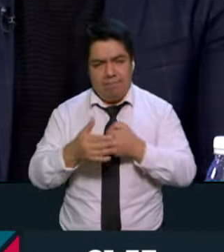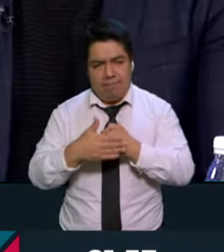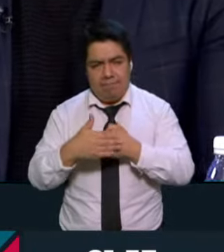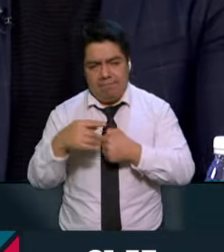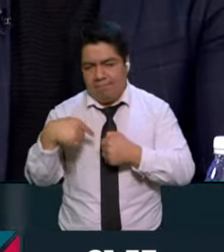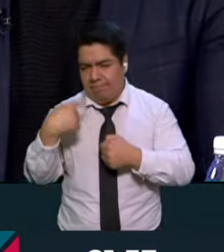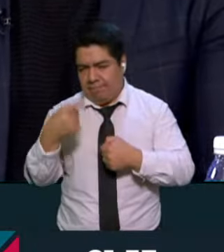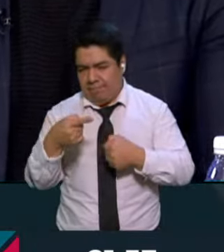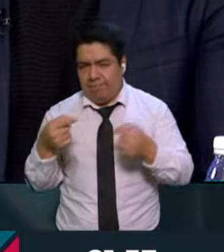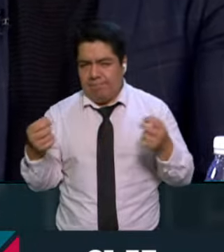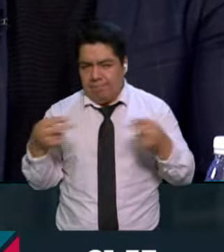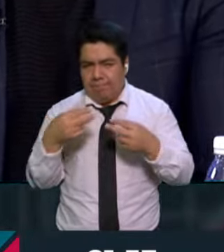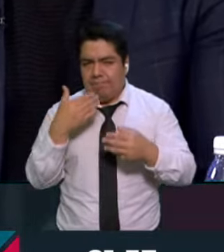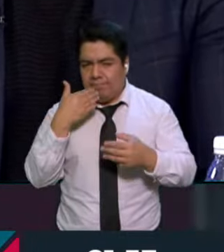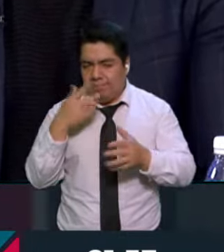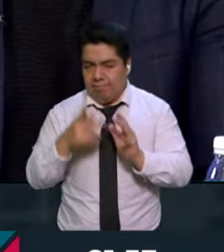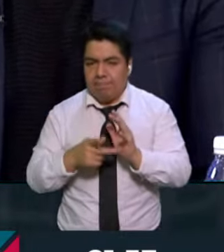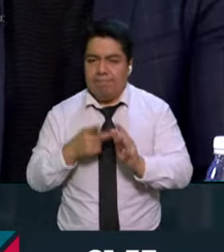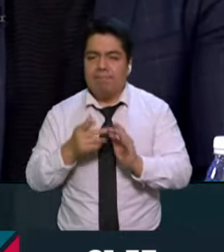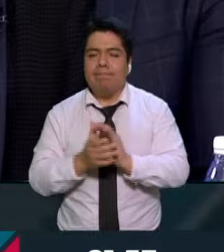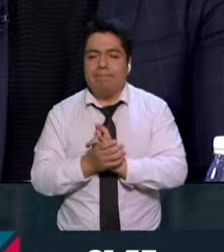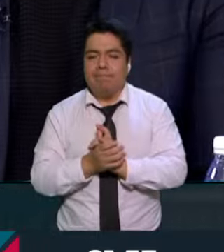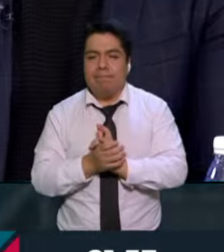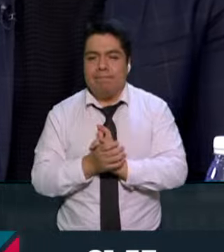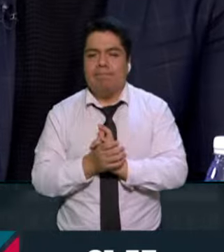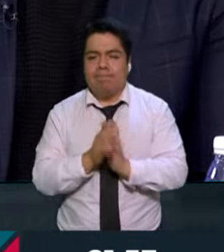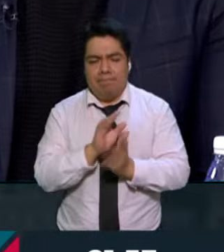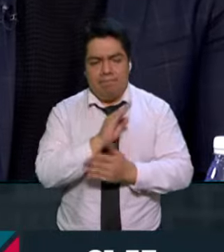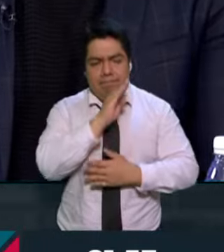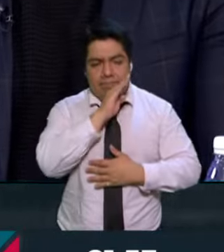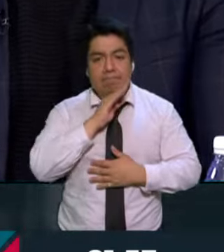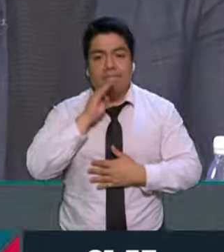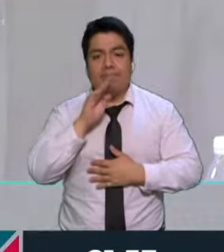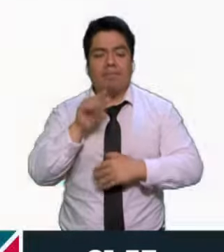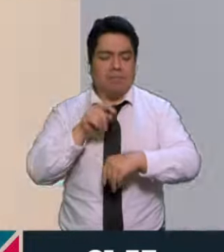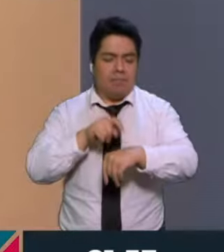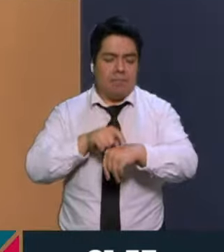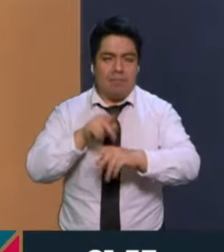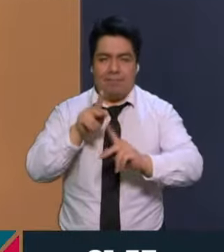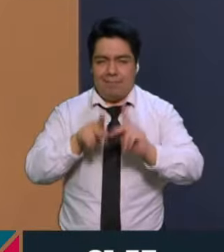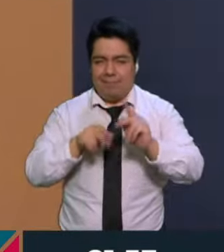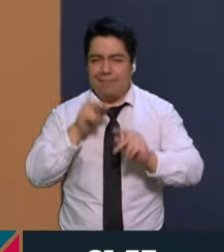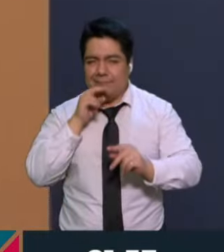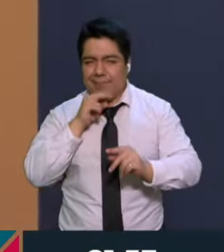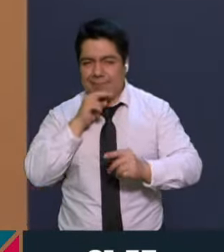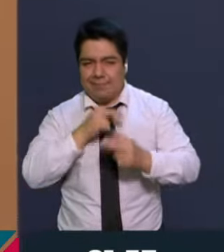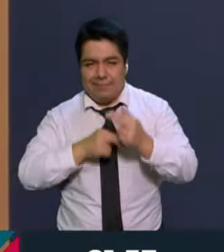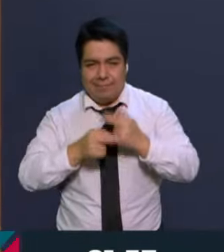que nos veamos por acá y sigamos platicando con la audiencia de la capital. Les agradezco mucho. Vamos a una pausa y ya regresamos.